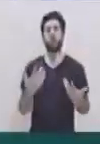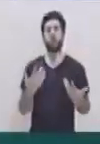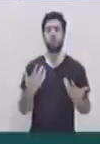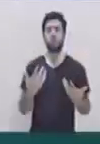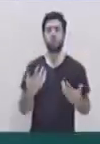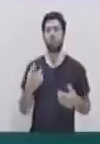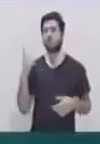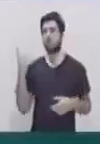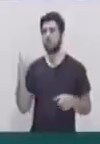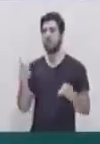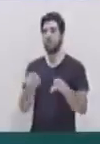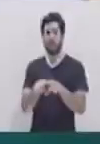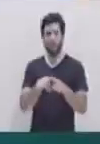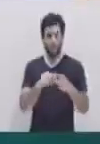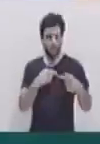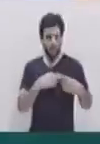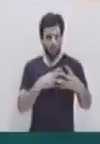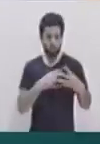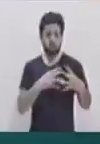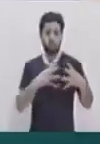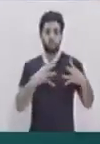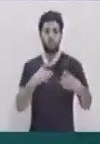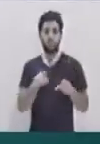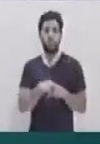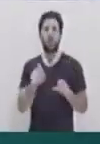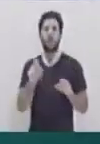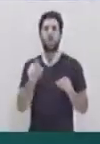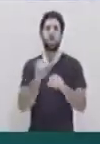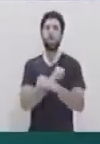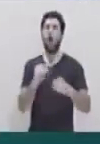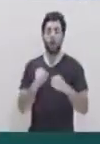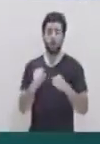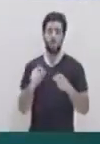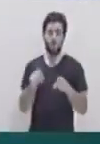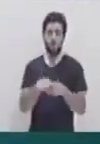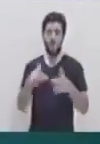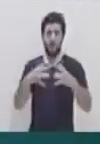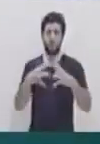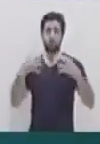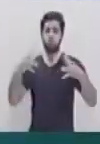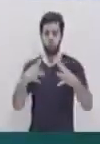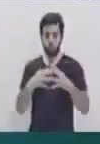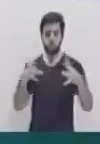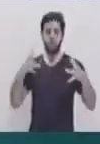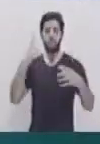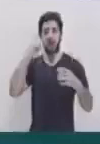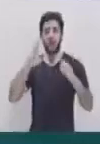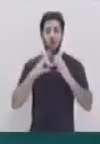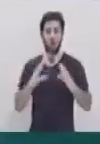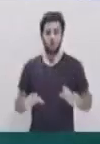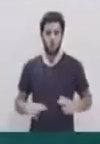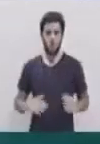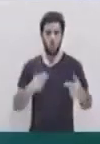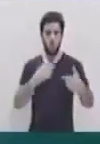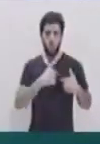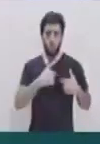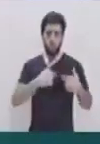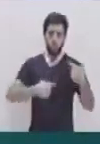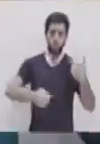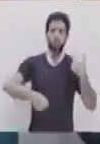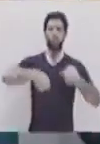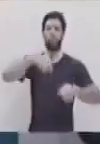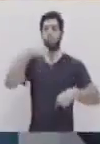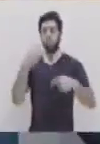bomba con tubos en el cuerpo, ¿verdad? Lo que hace el corazón es bombear la sangre a todo el cuerpo para llevar nutrientes y